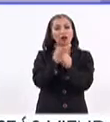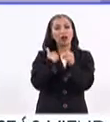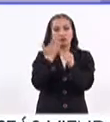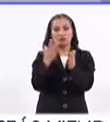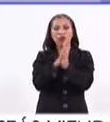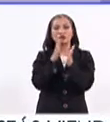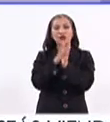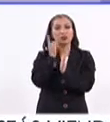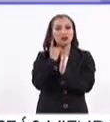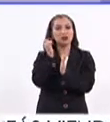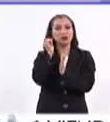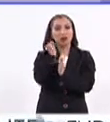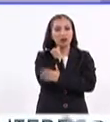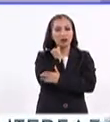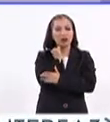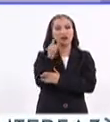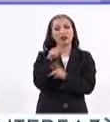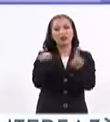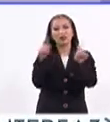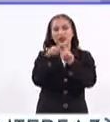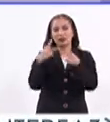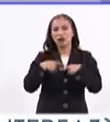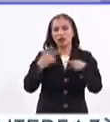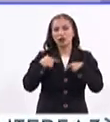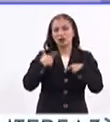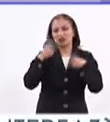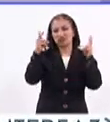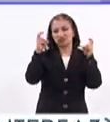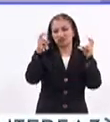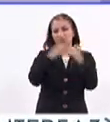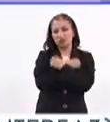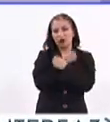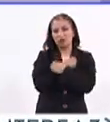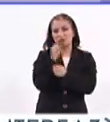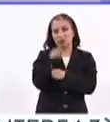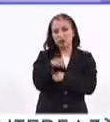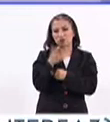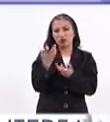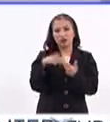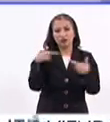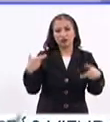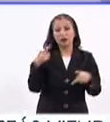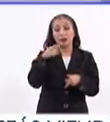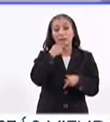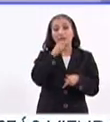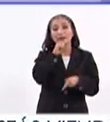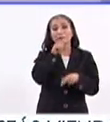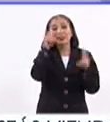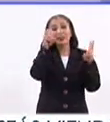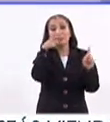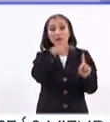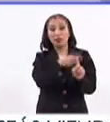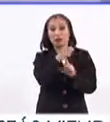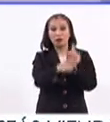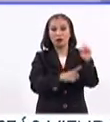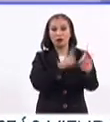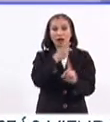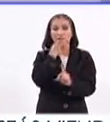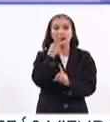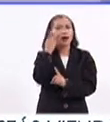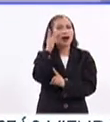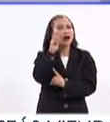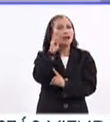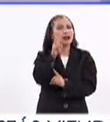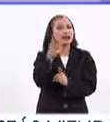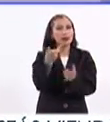donde participan diputados, senadores y diferentes actores de la educación. Ahí, pues, por supuesto, se aborda también el tema del deporte. Vamos a